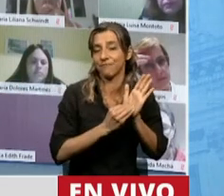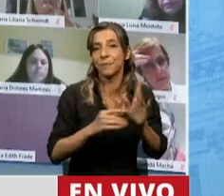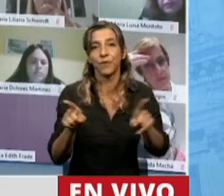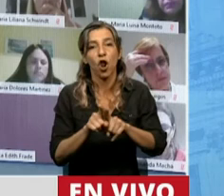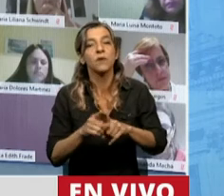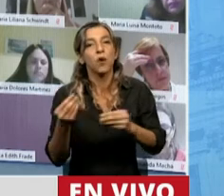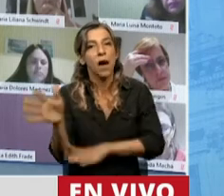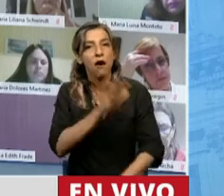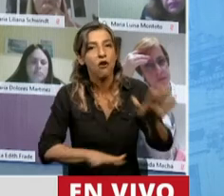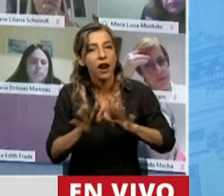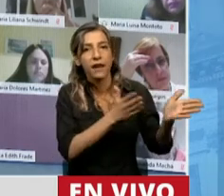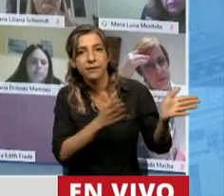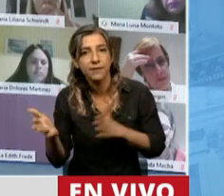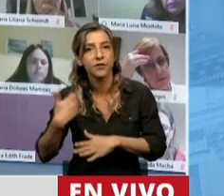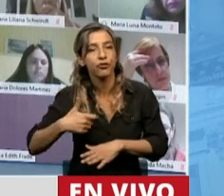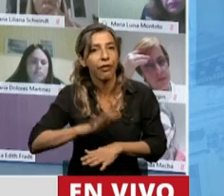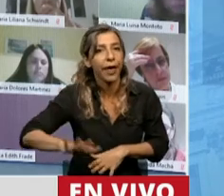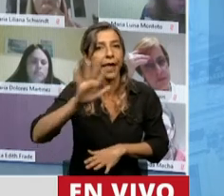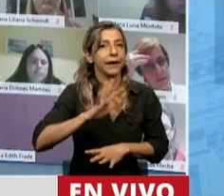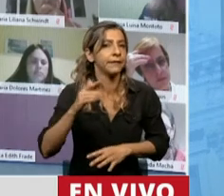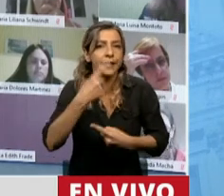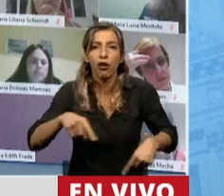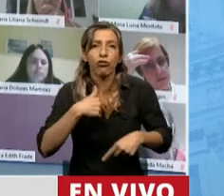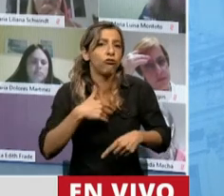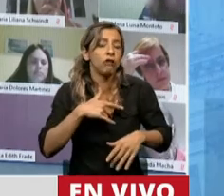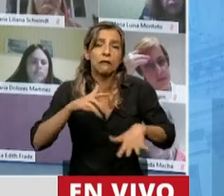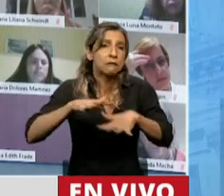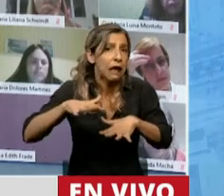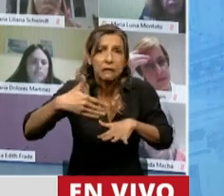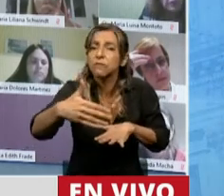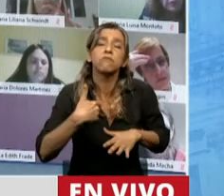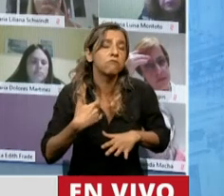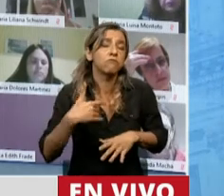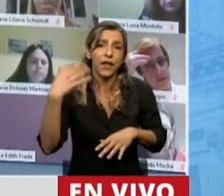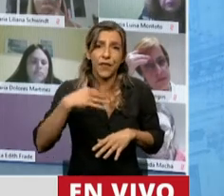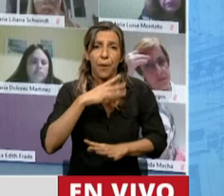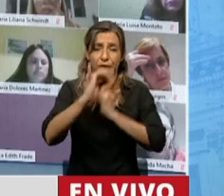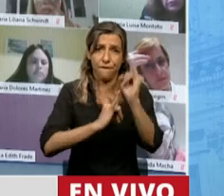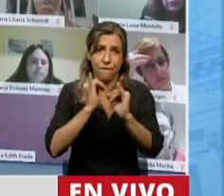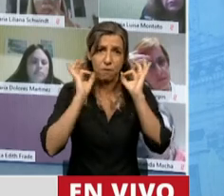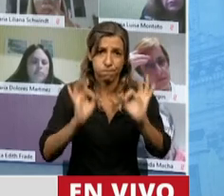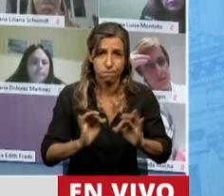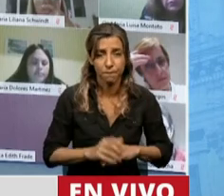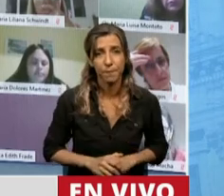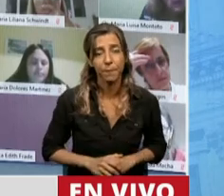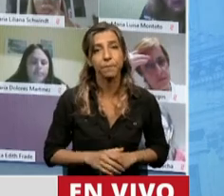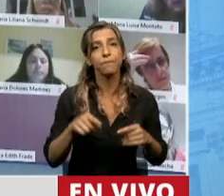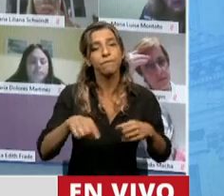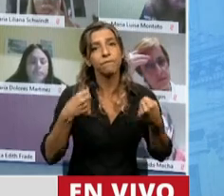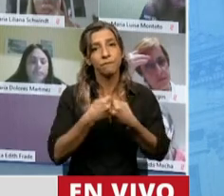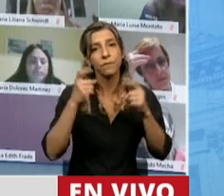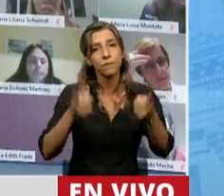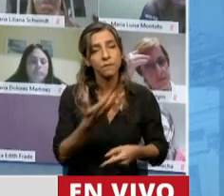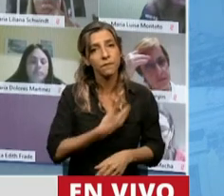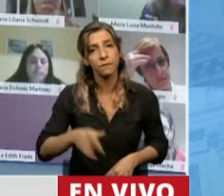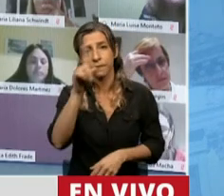de ordenamiento territorial y toda actividad que tenga impacto sobre el ambiente. El acuerdo promueve también medidas activas por parte del